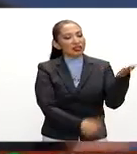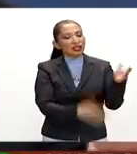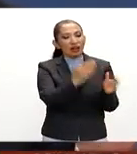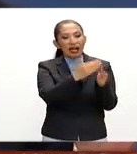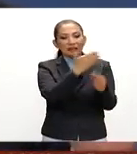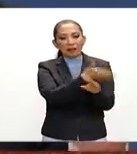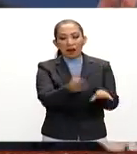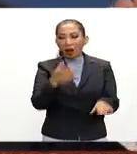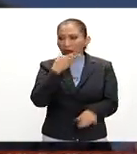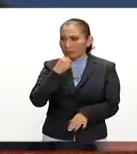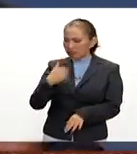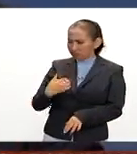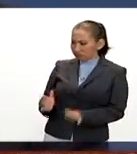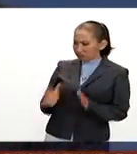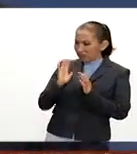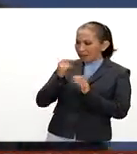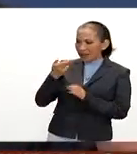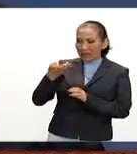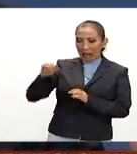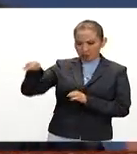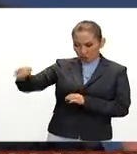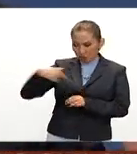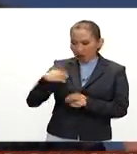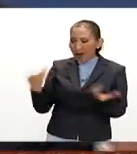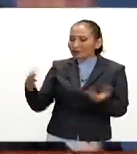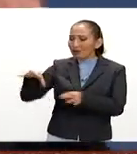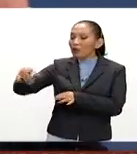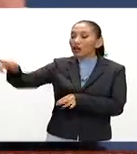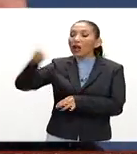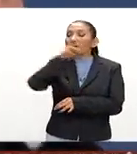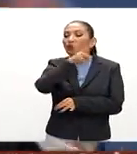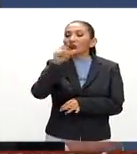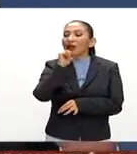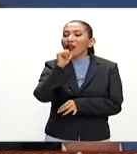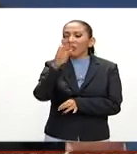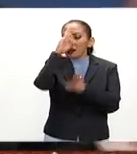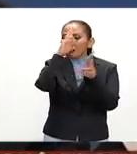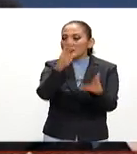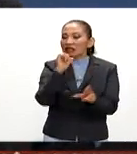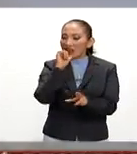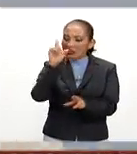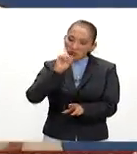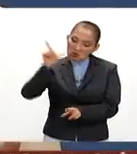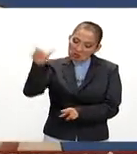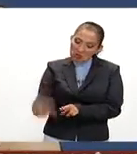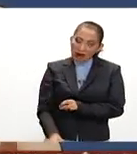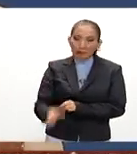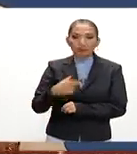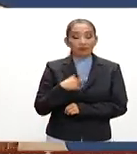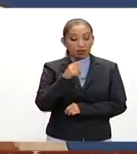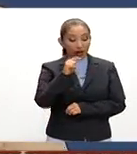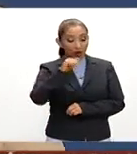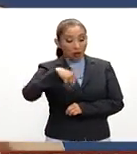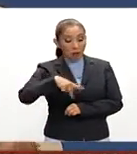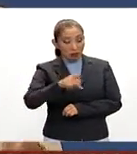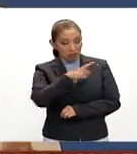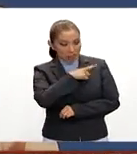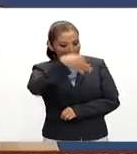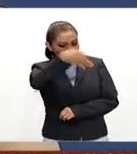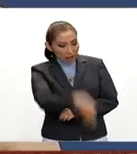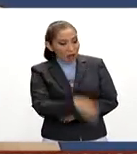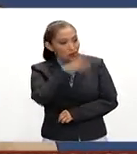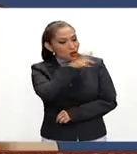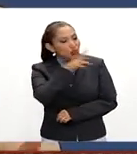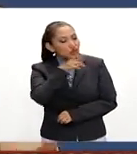El magnate aseguró que Clinton es la marioneta porque Putin no tiene respeto por ella. Donald Trump debe admitir que los